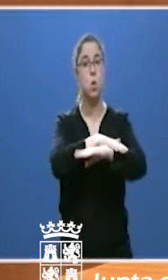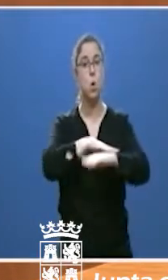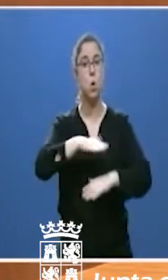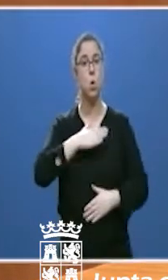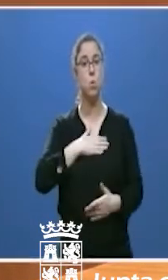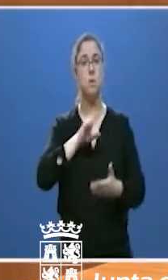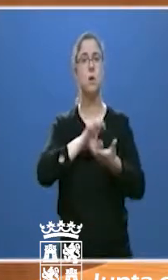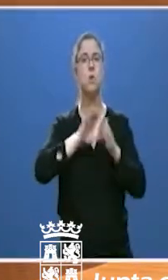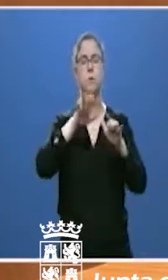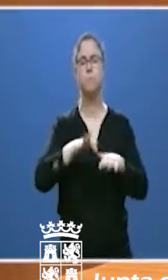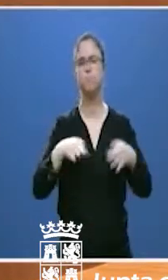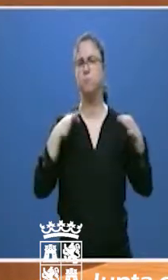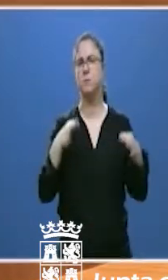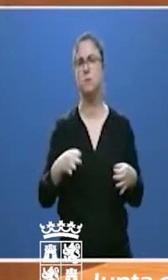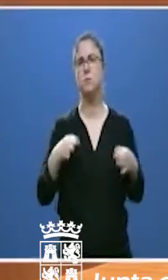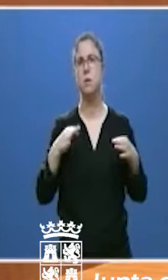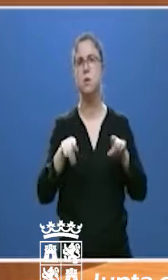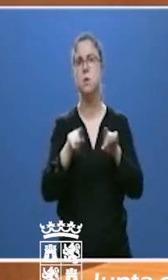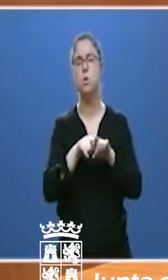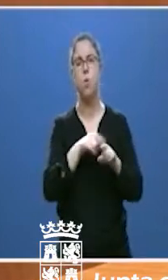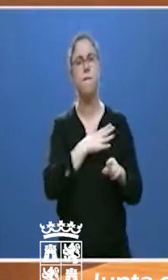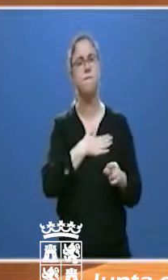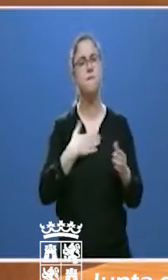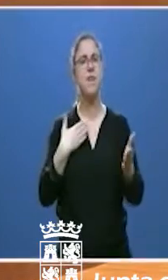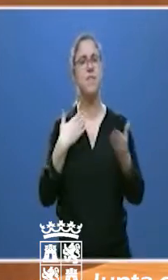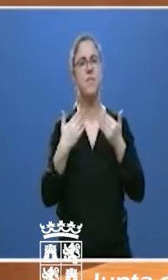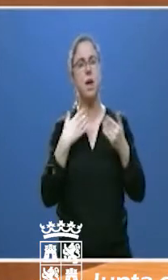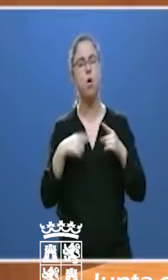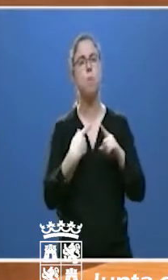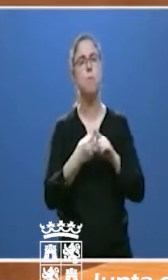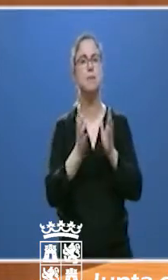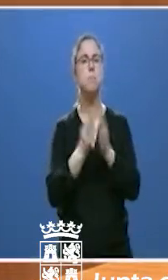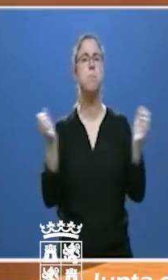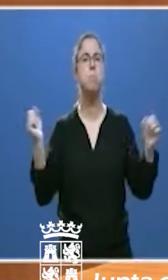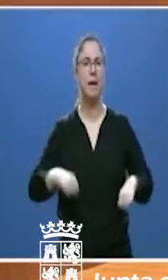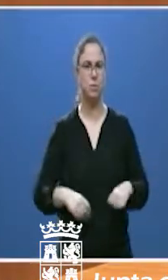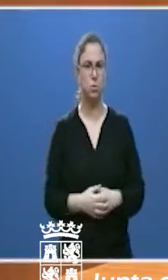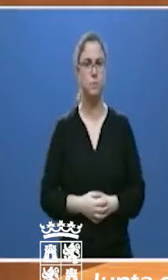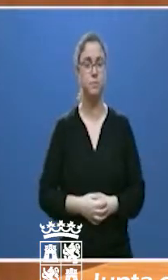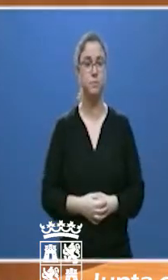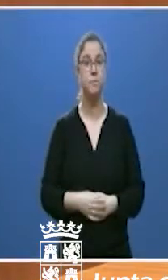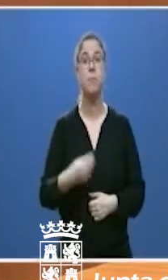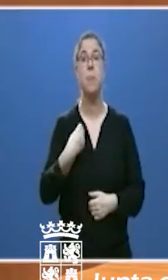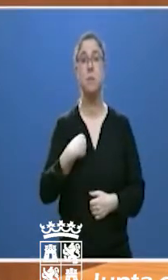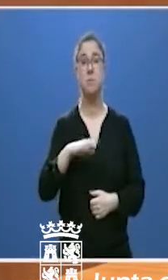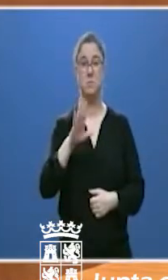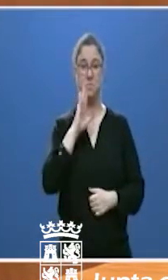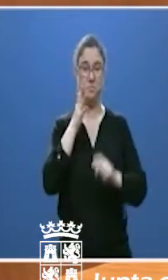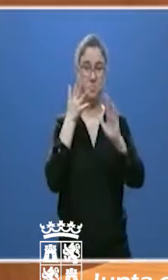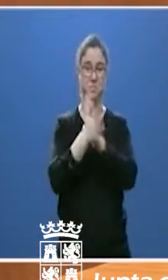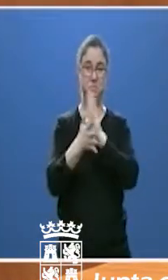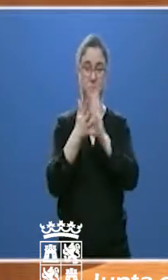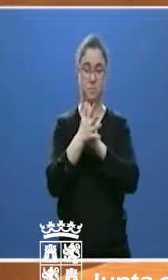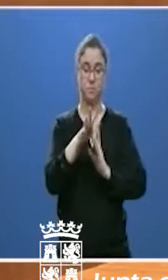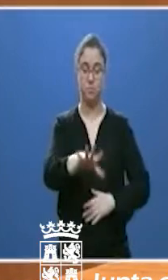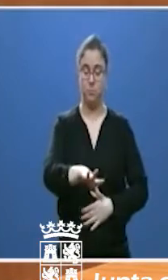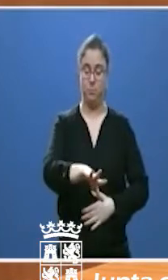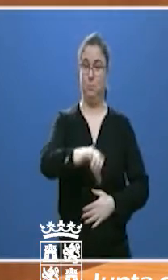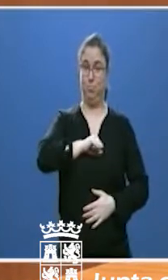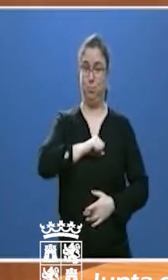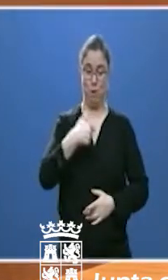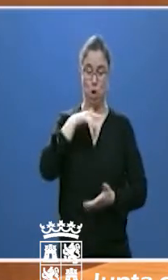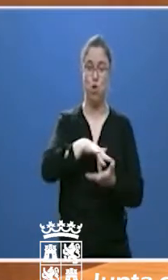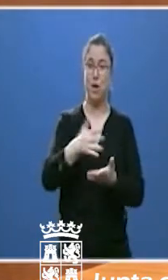León siempre estará en el diálogo y en el pacto. Como afirmé en mi investidura, el diálogo nunca